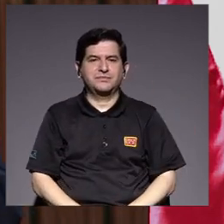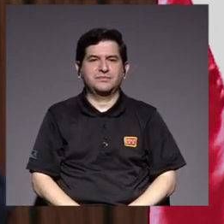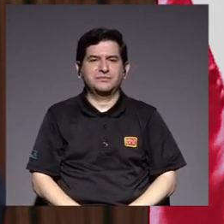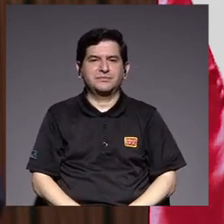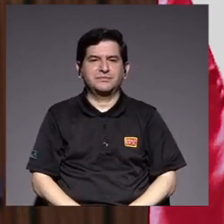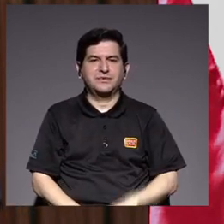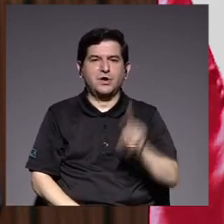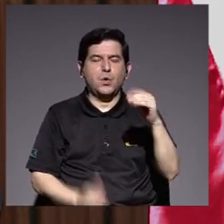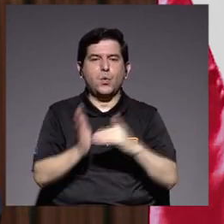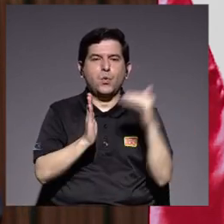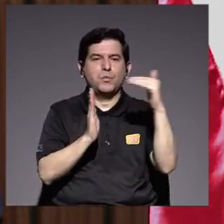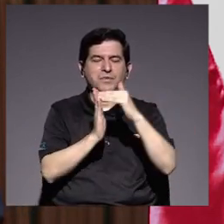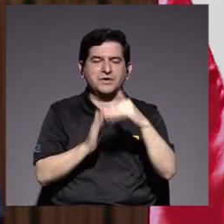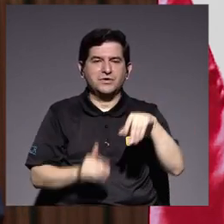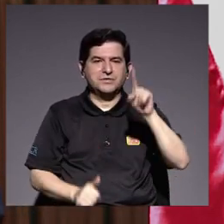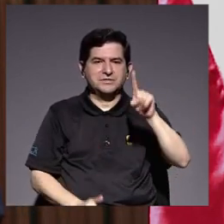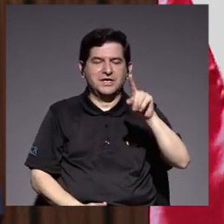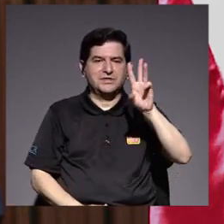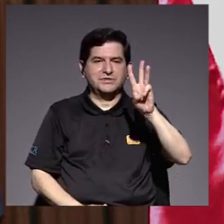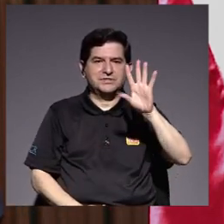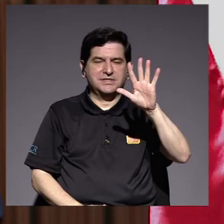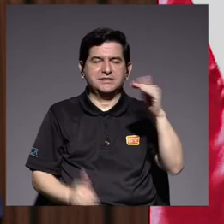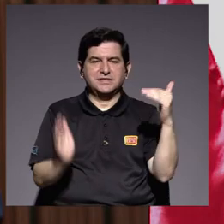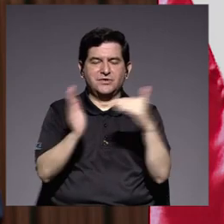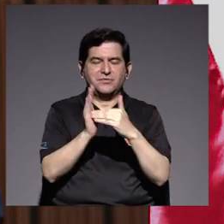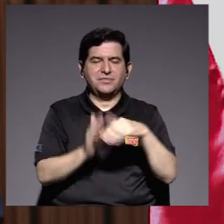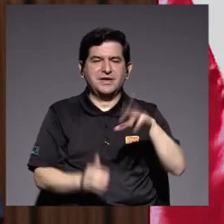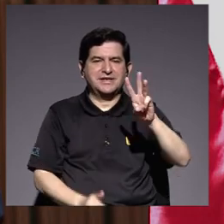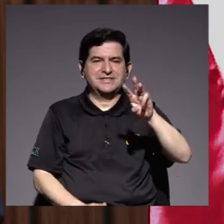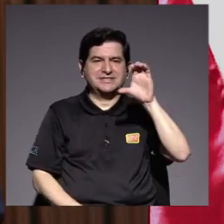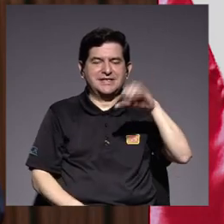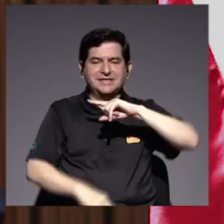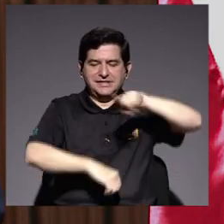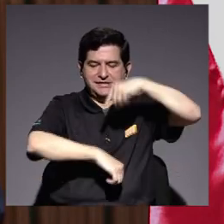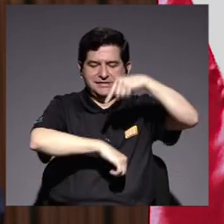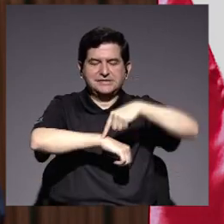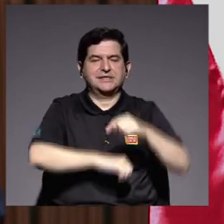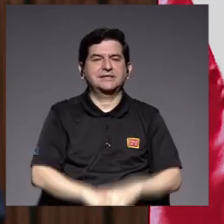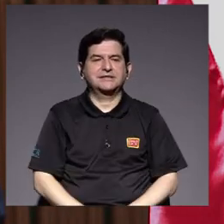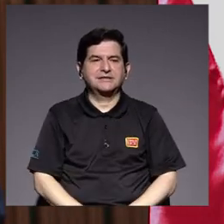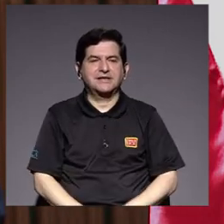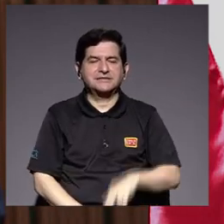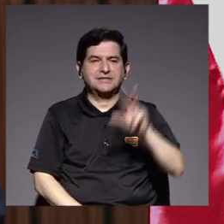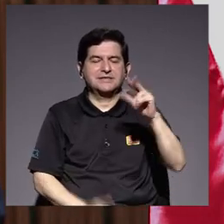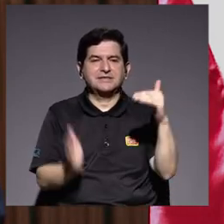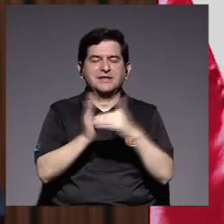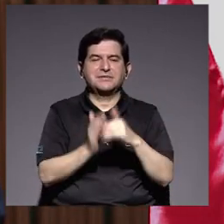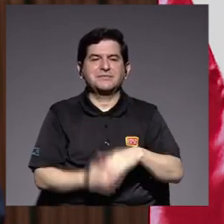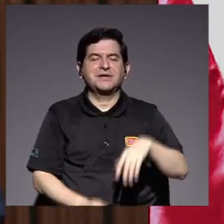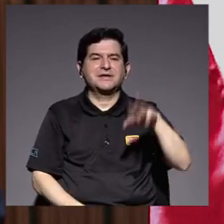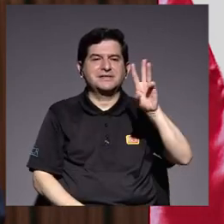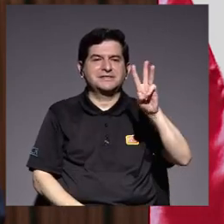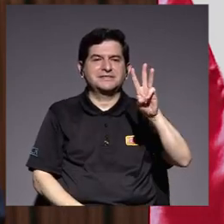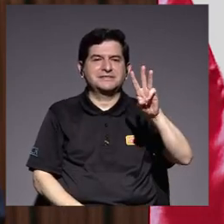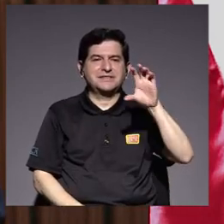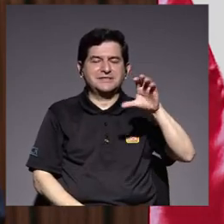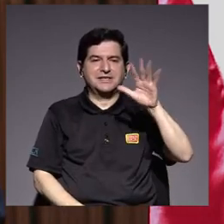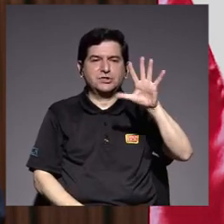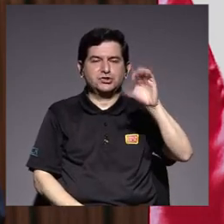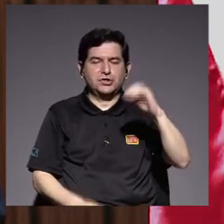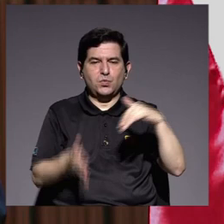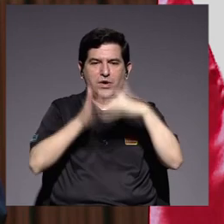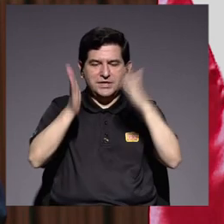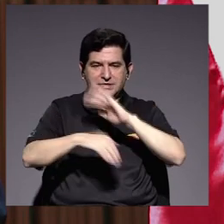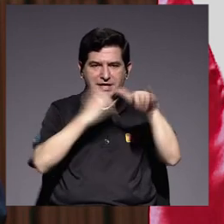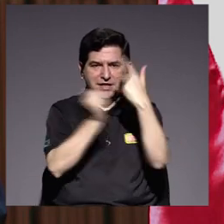1.165.500 horas se trata de 3.650 estudiantes en todo el país